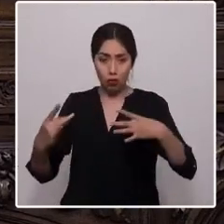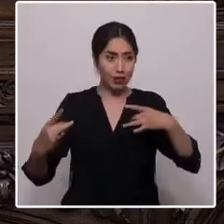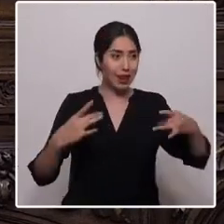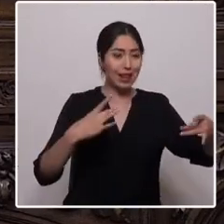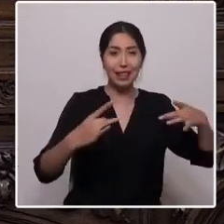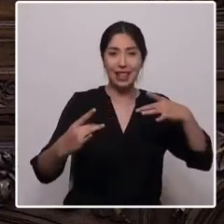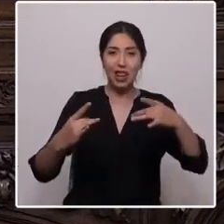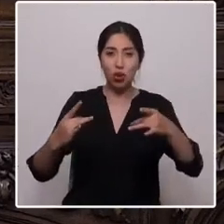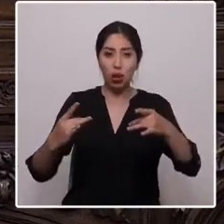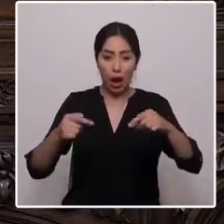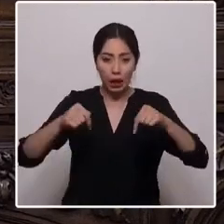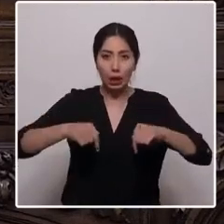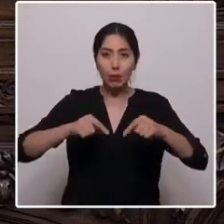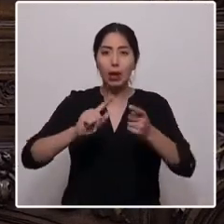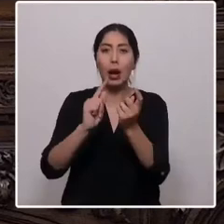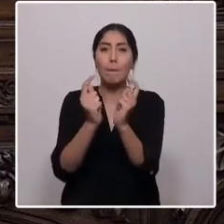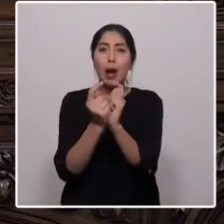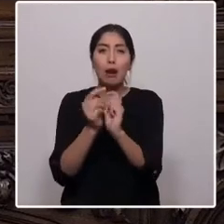el destino de nuestro país.